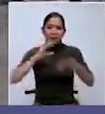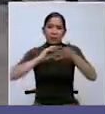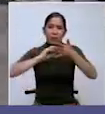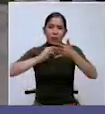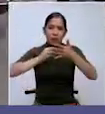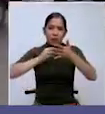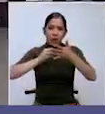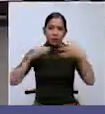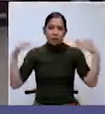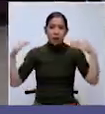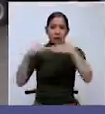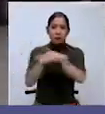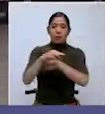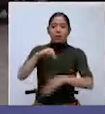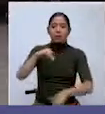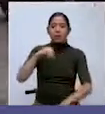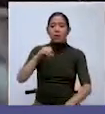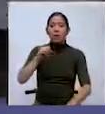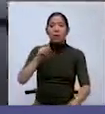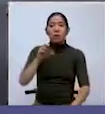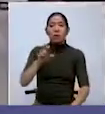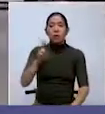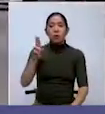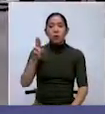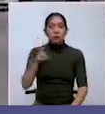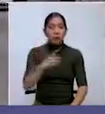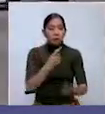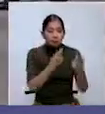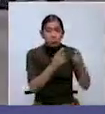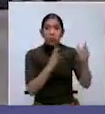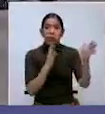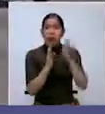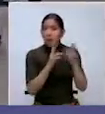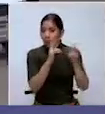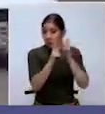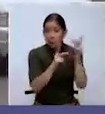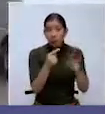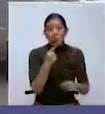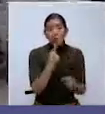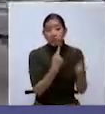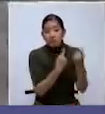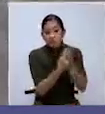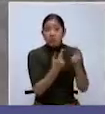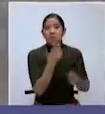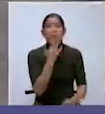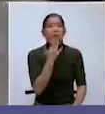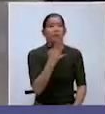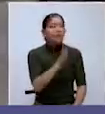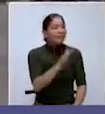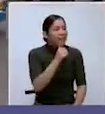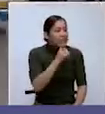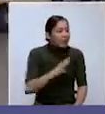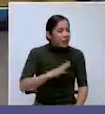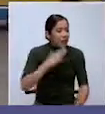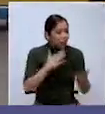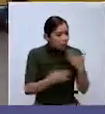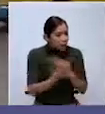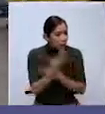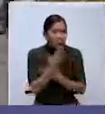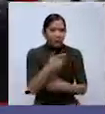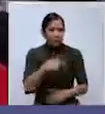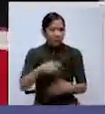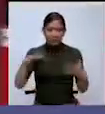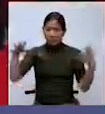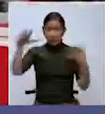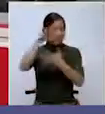vamos a tratar de charlar con alguien, a ver, incluso a las personas que están en este sector, por agarrar el micro. Señora, ¿cómo está? Buenos días. Es un